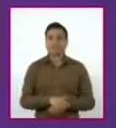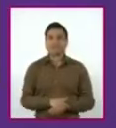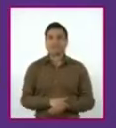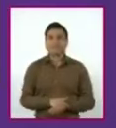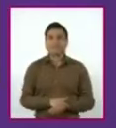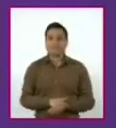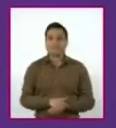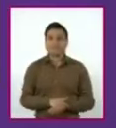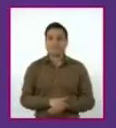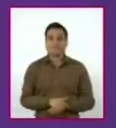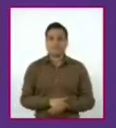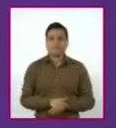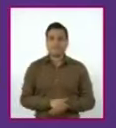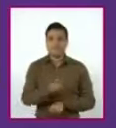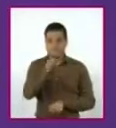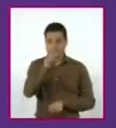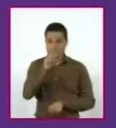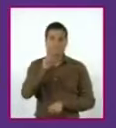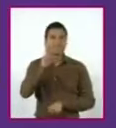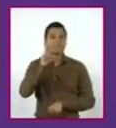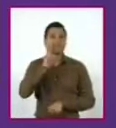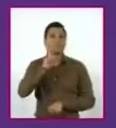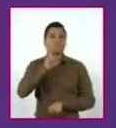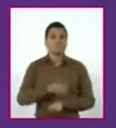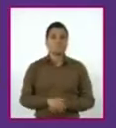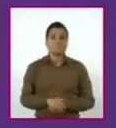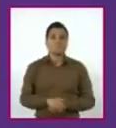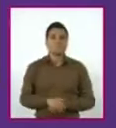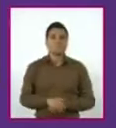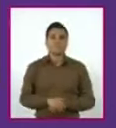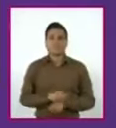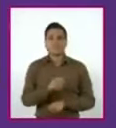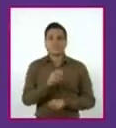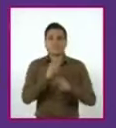A. Subraya la ecuación con la que se resuelve el problema.